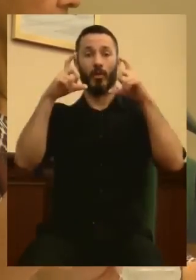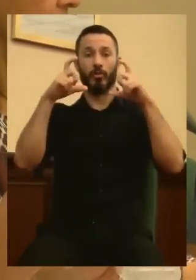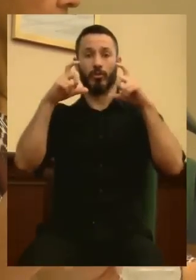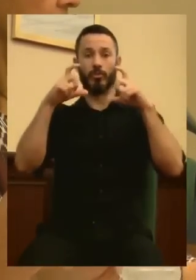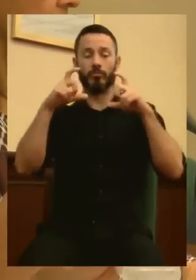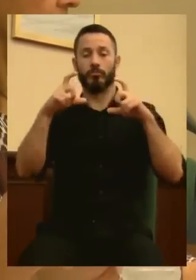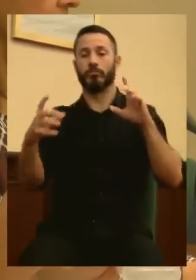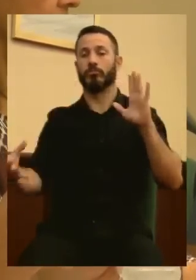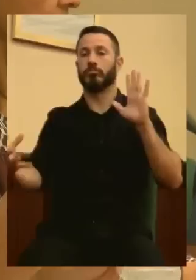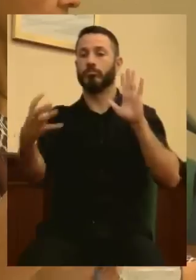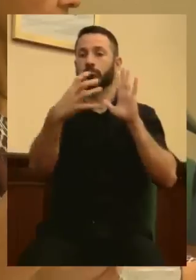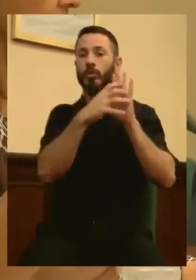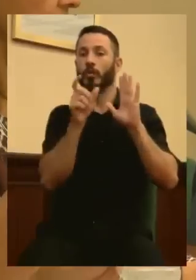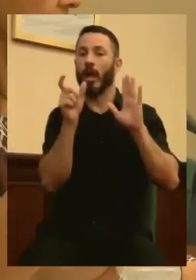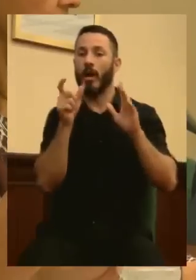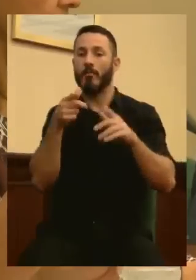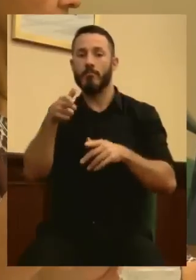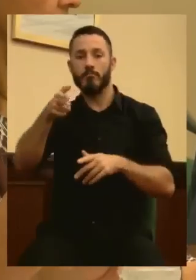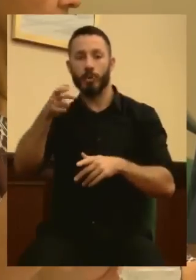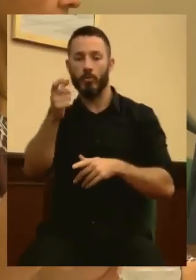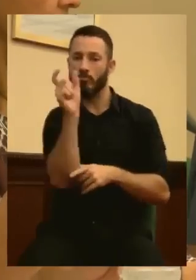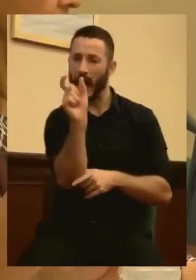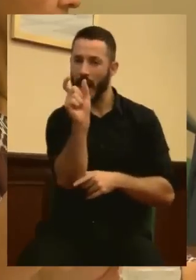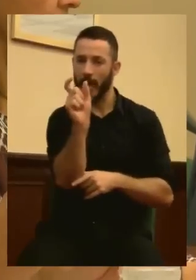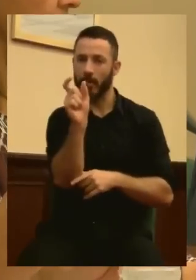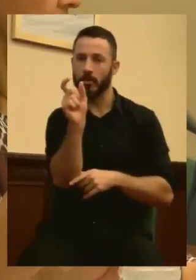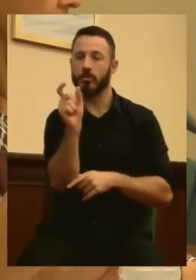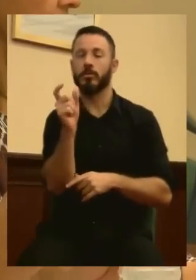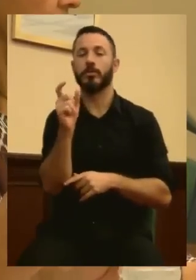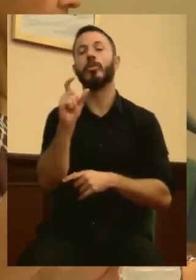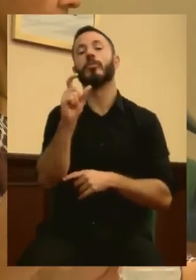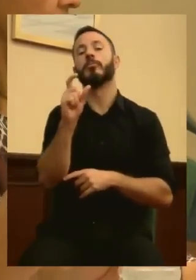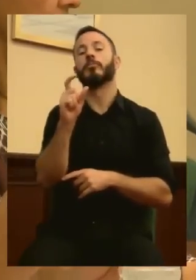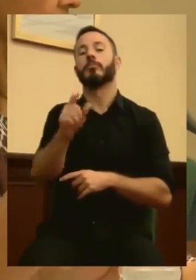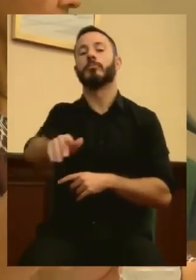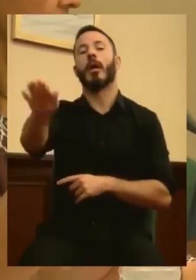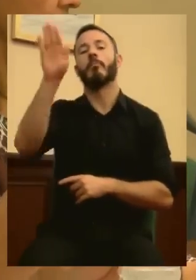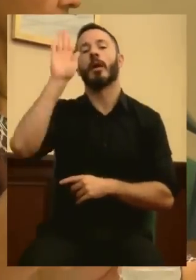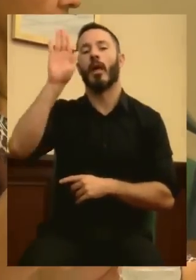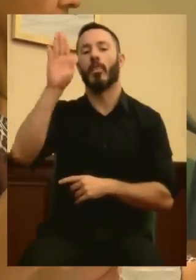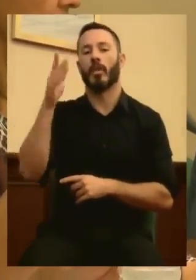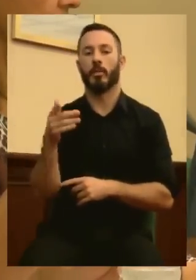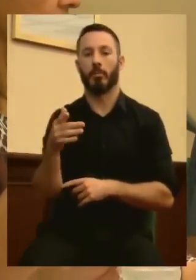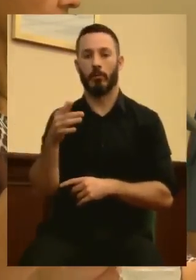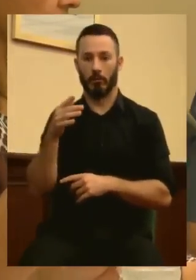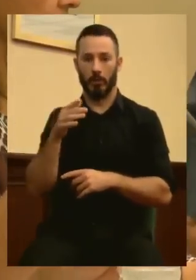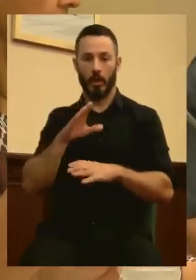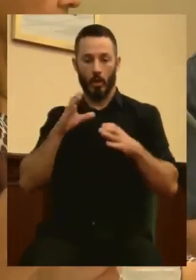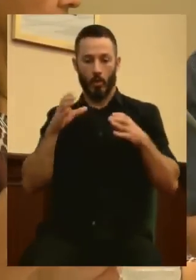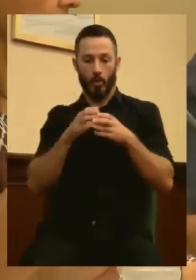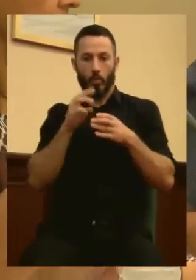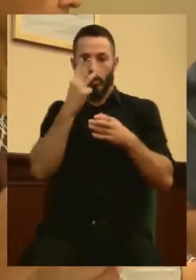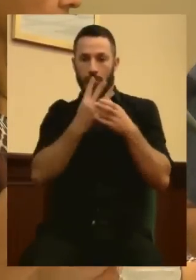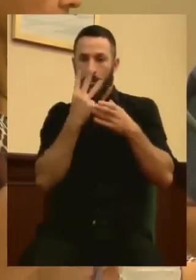entre sus dedos y un mensaje amenazante. Y no pertenecen a ningún partido del tripartito.